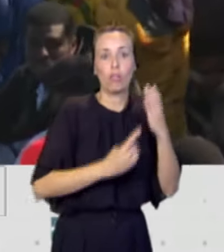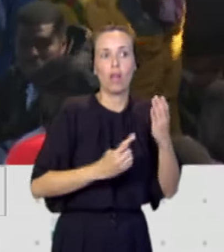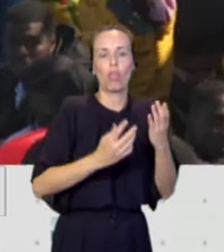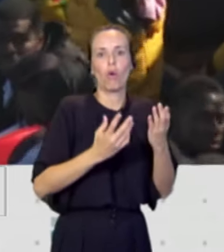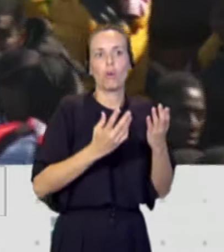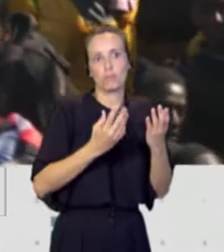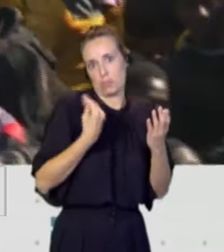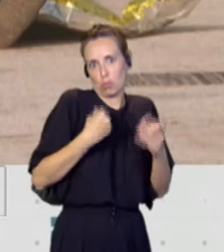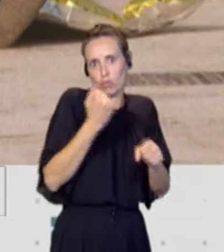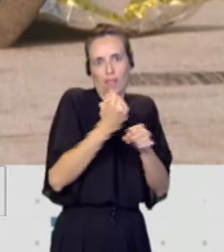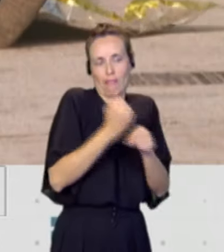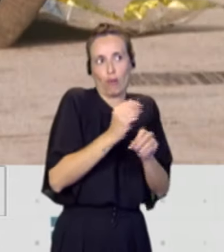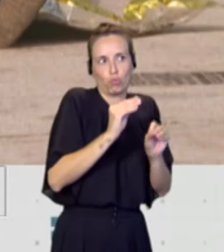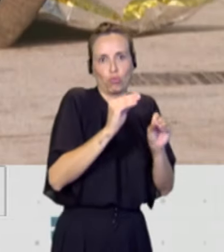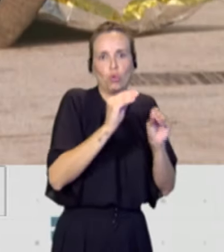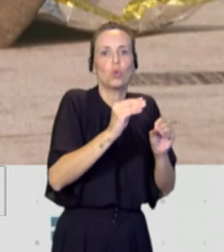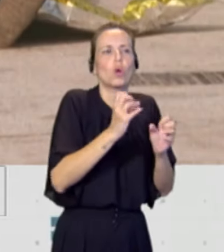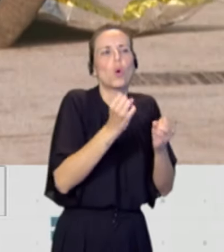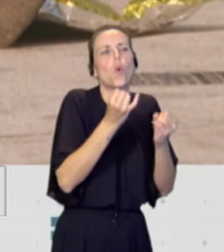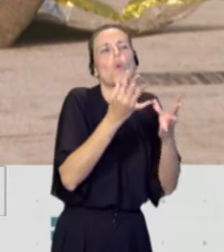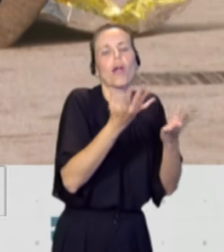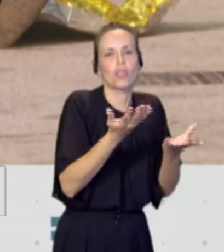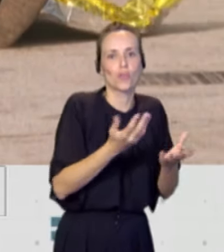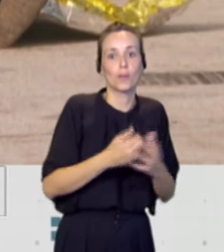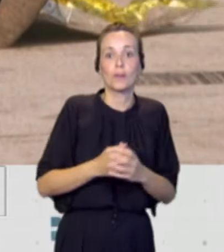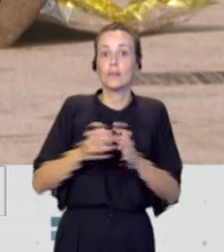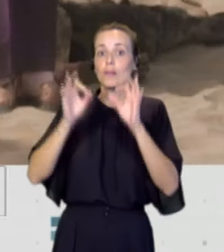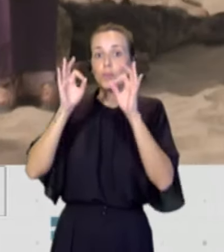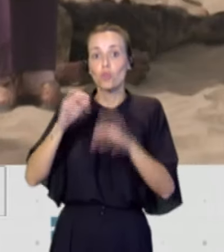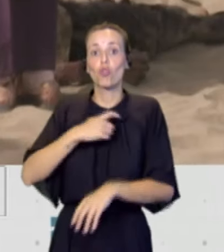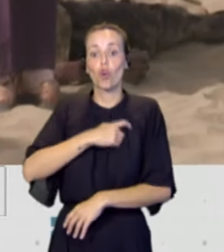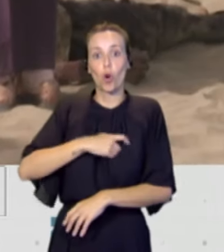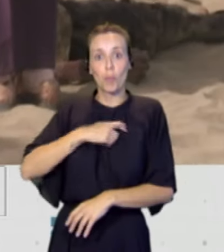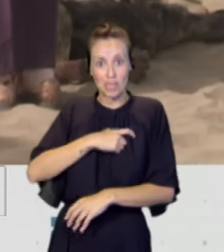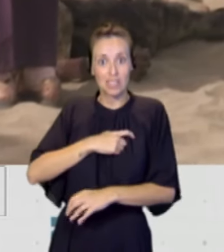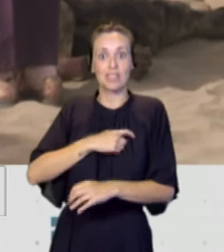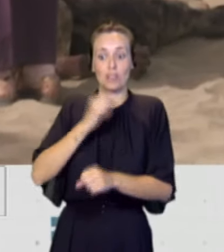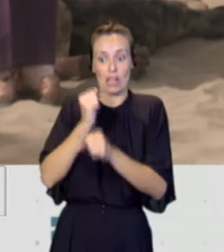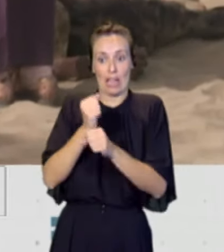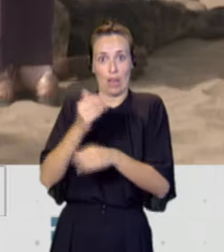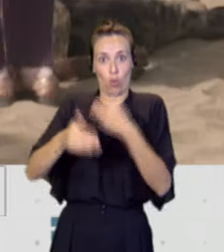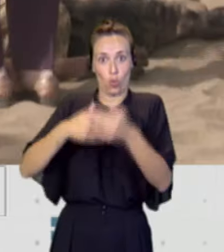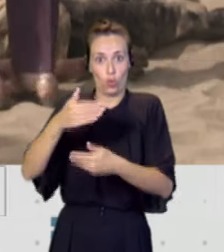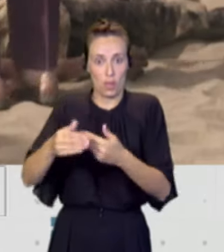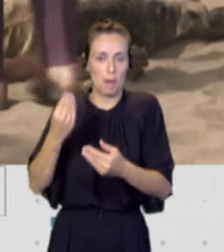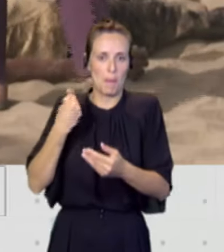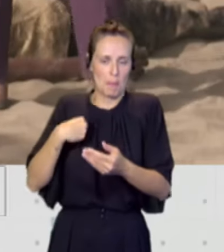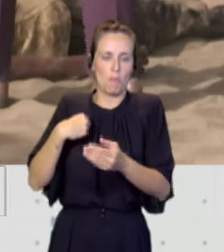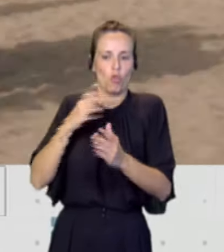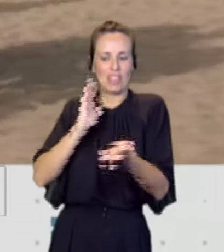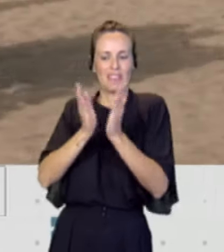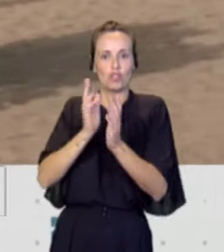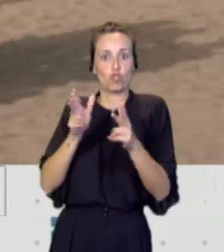carga de trabajo. Precisamente la Comisión Ejecutiva de Intervención Social a la que pertenezco se ha creado recientemente para